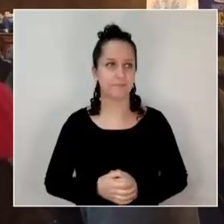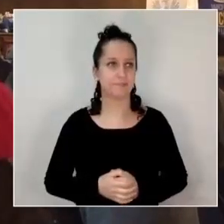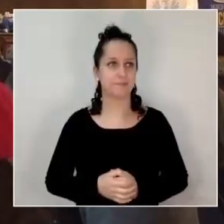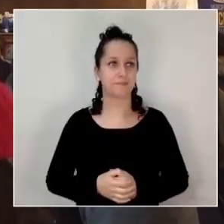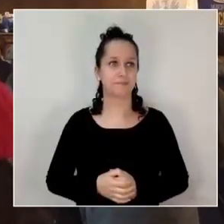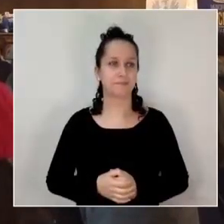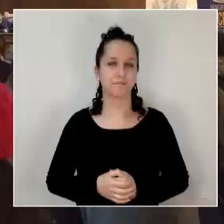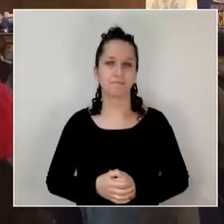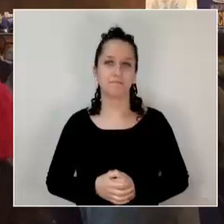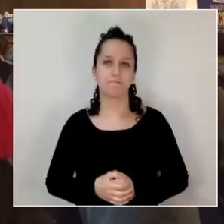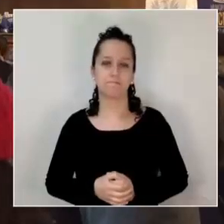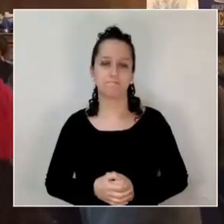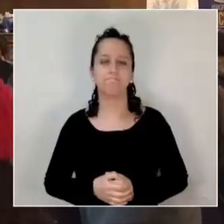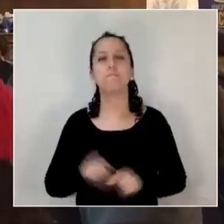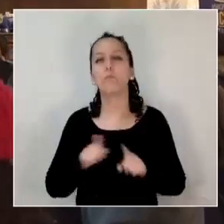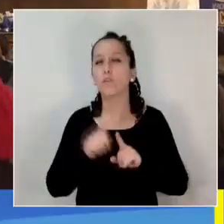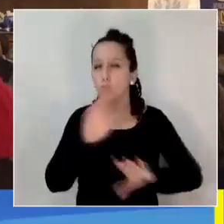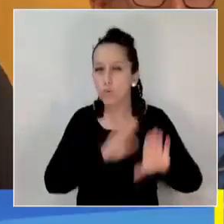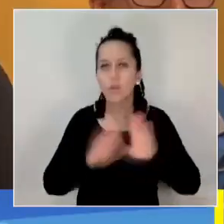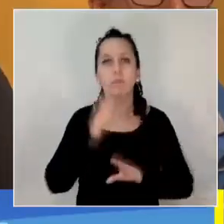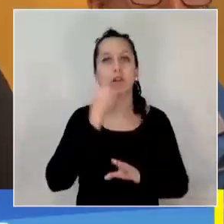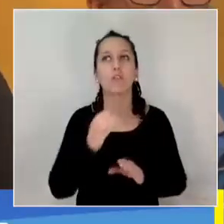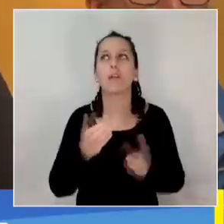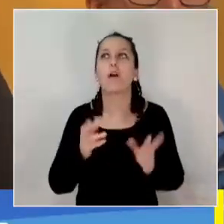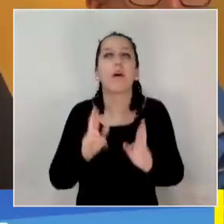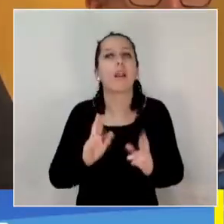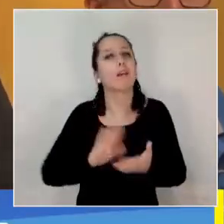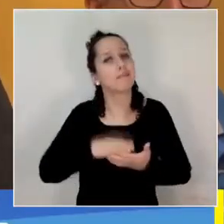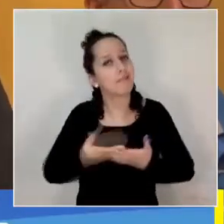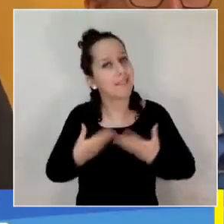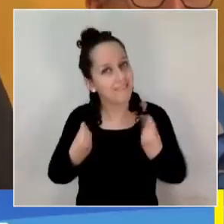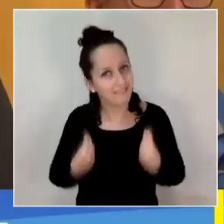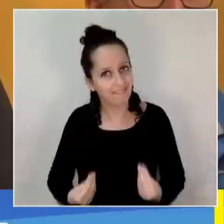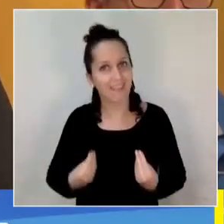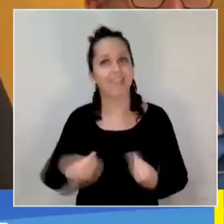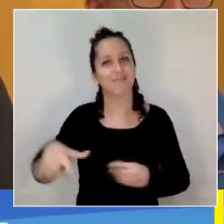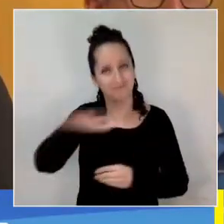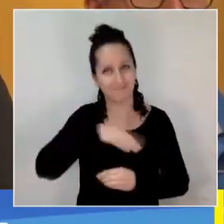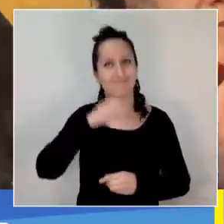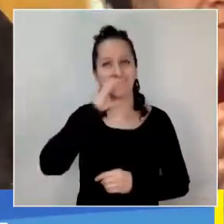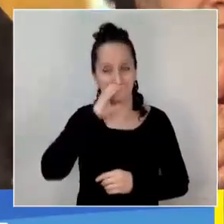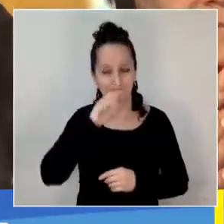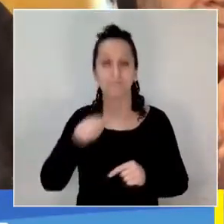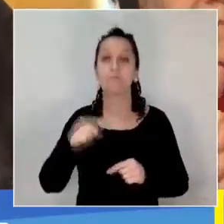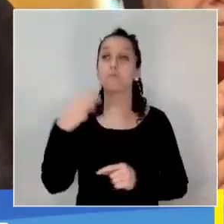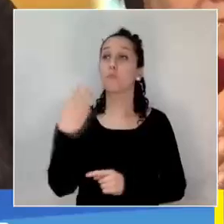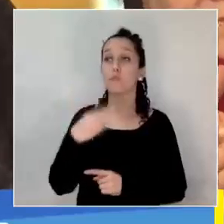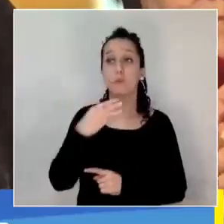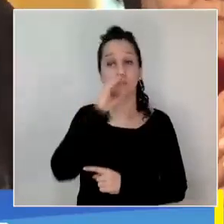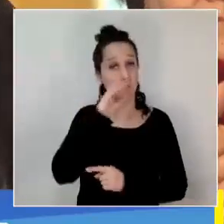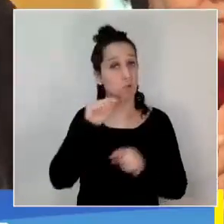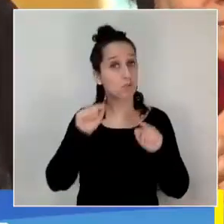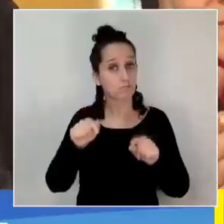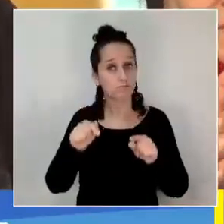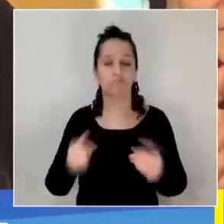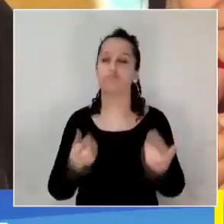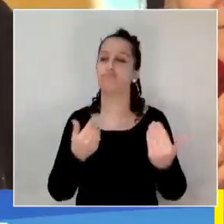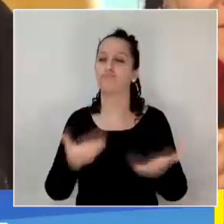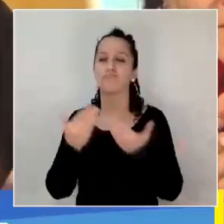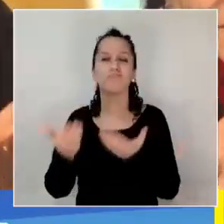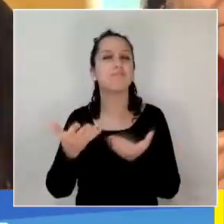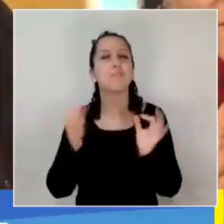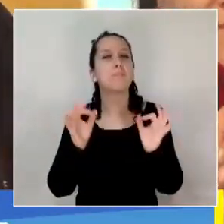Con la finalidad de resguardar el bienestar de las personas mayores de la Comuna Penquista, es que la Municipalidad de Concepción hizo entrega de